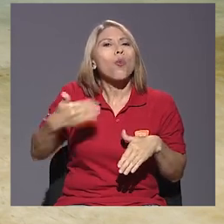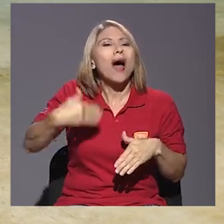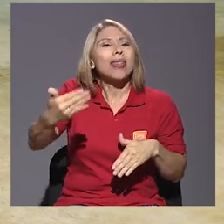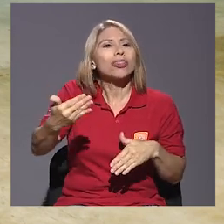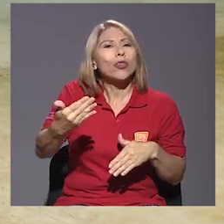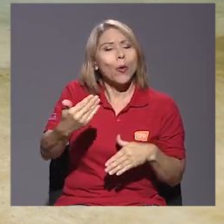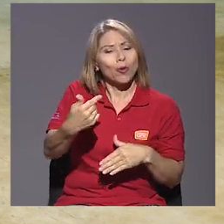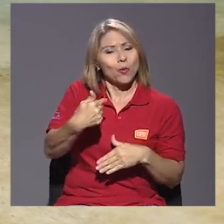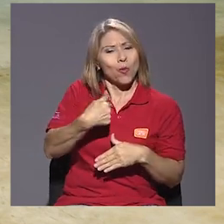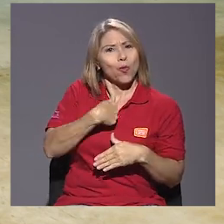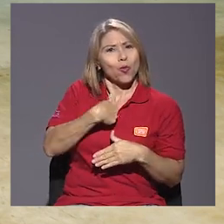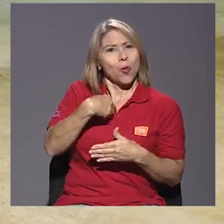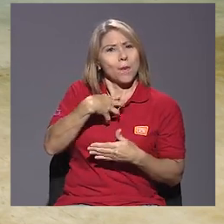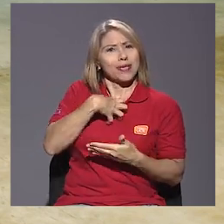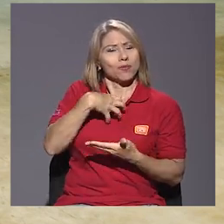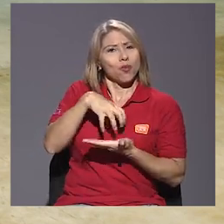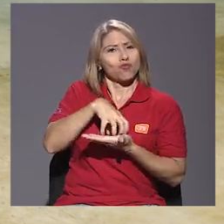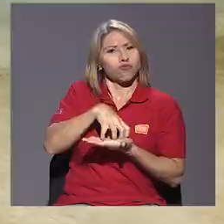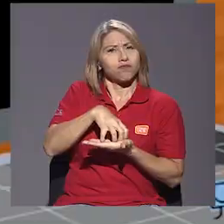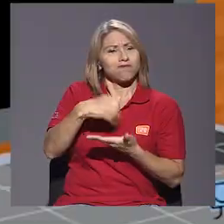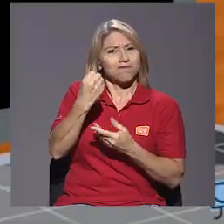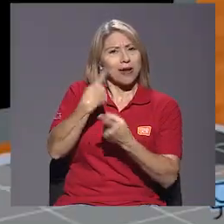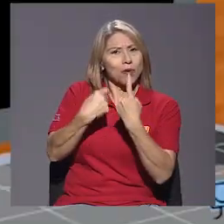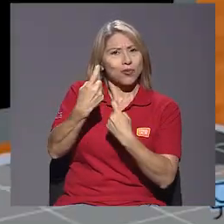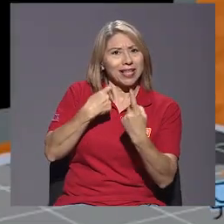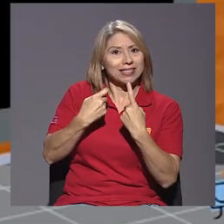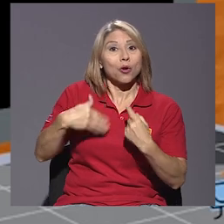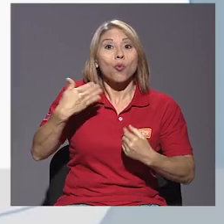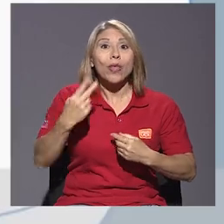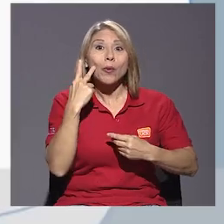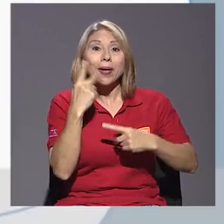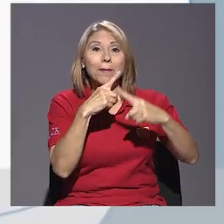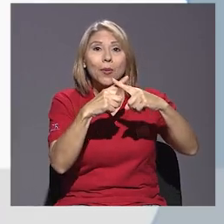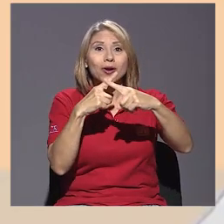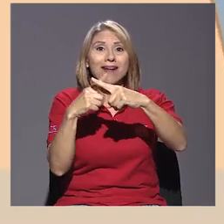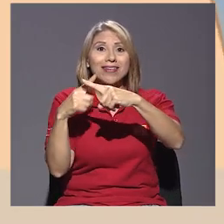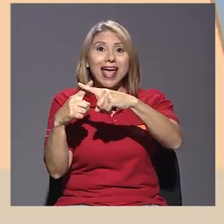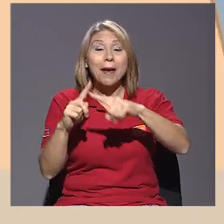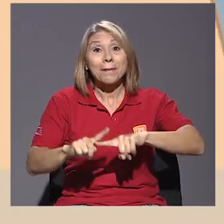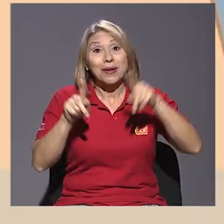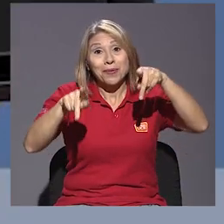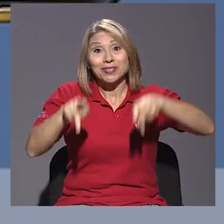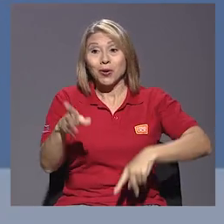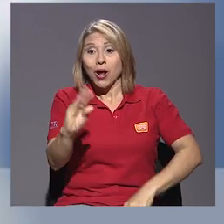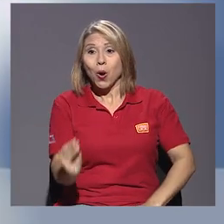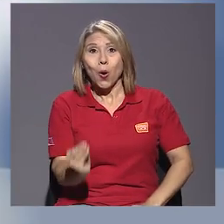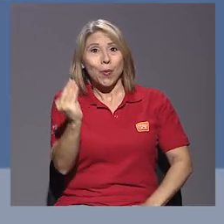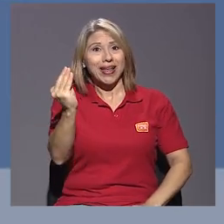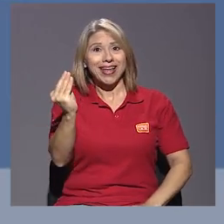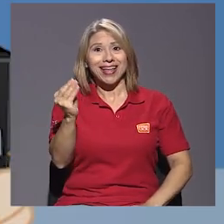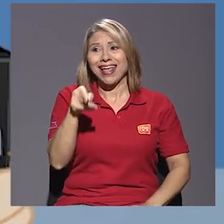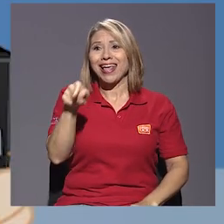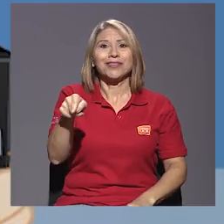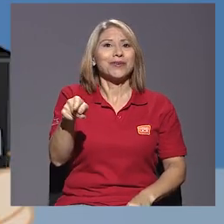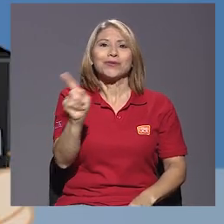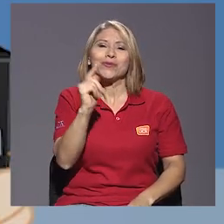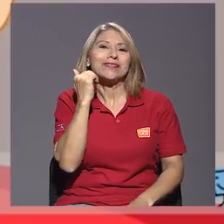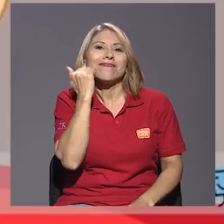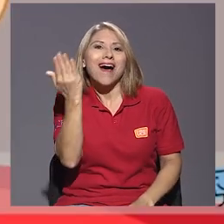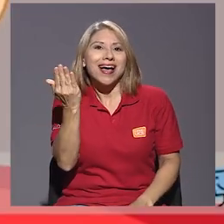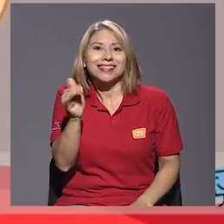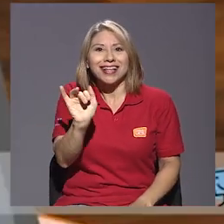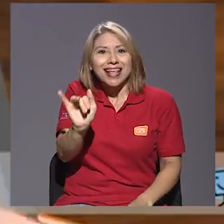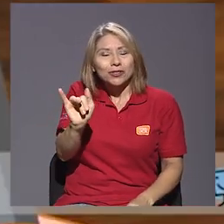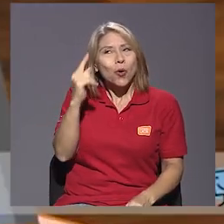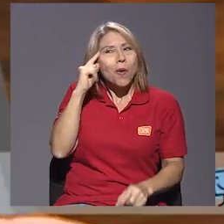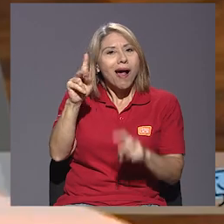preguntas cuando están viendo pornografía. Y para una persona joven, una persona adolescente, esas preguntas no van a ser tan fáciles de